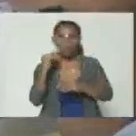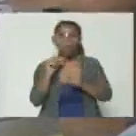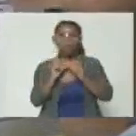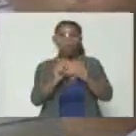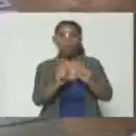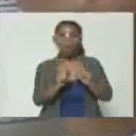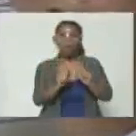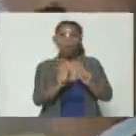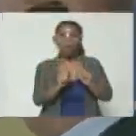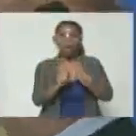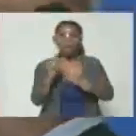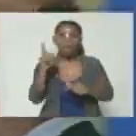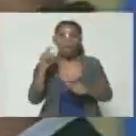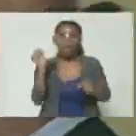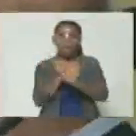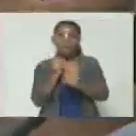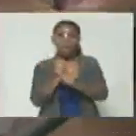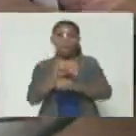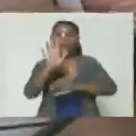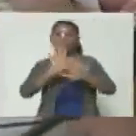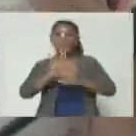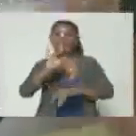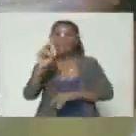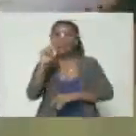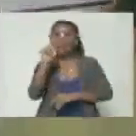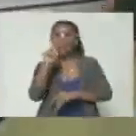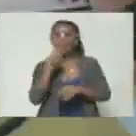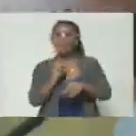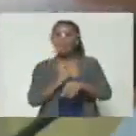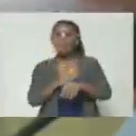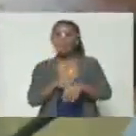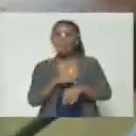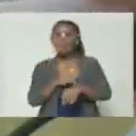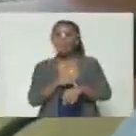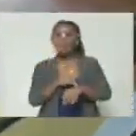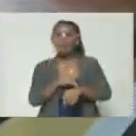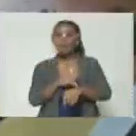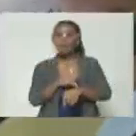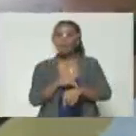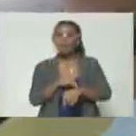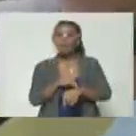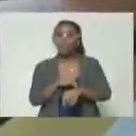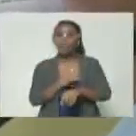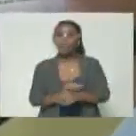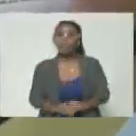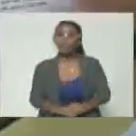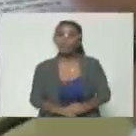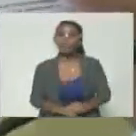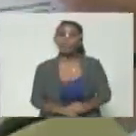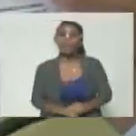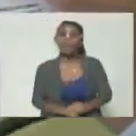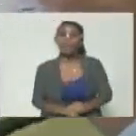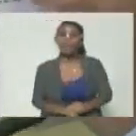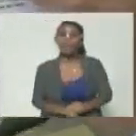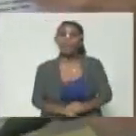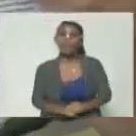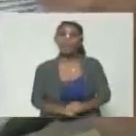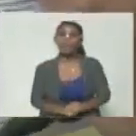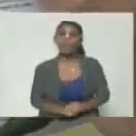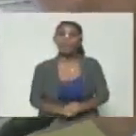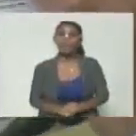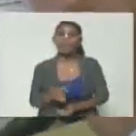del trabajo eso fue el 15 de junio temprano y le dice el